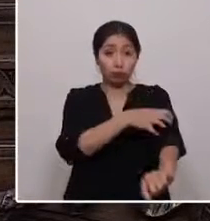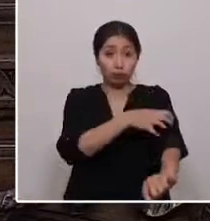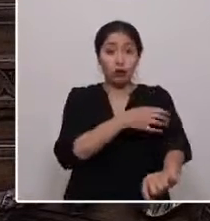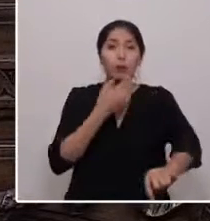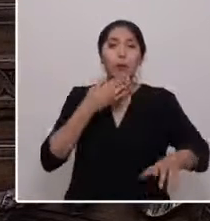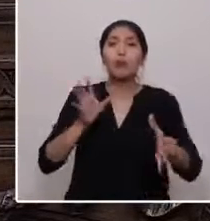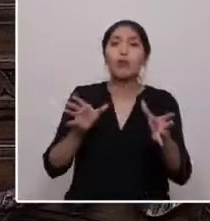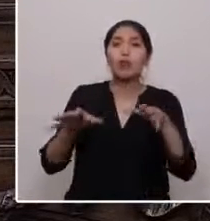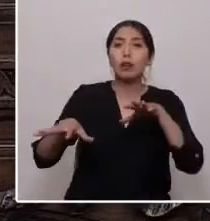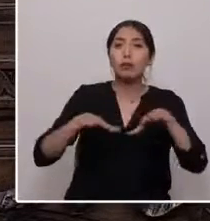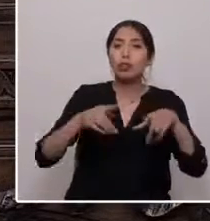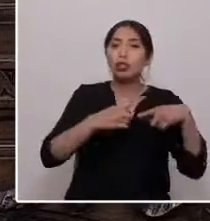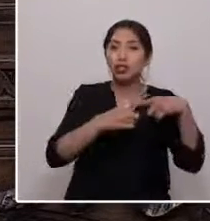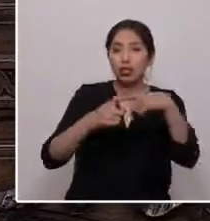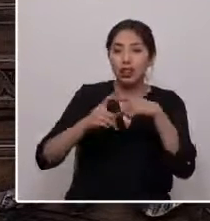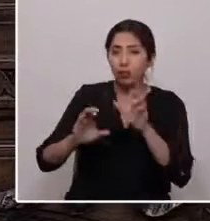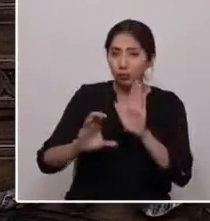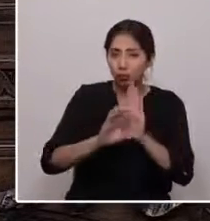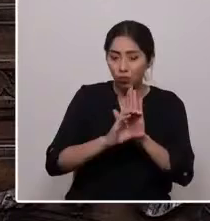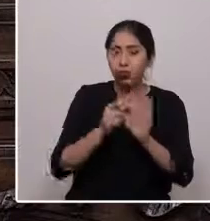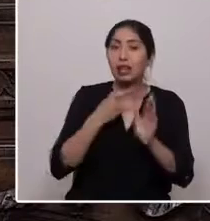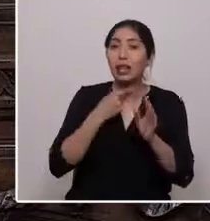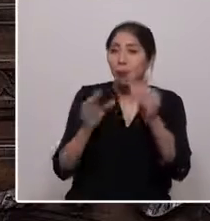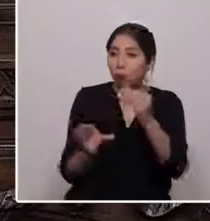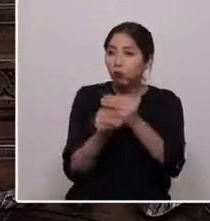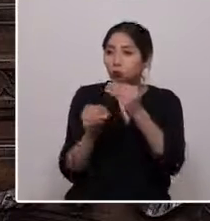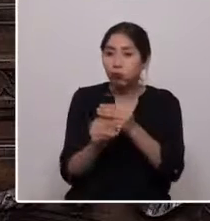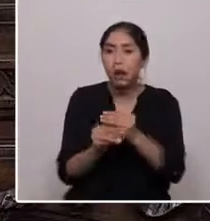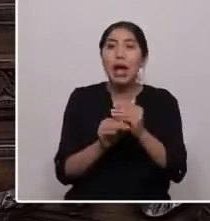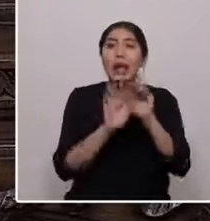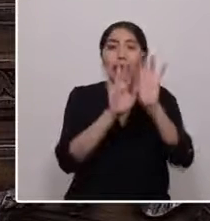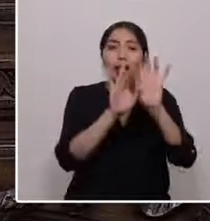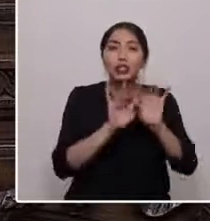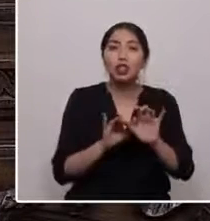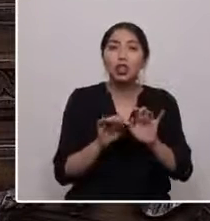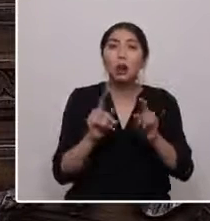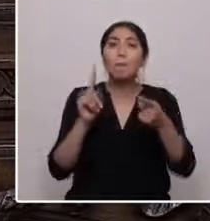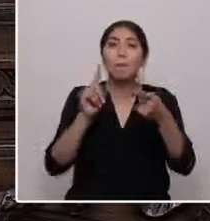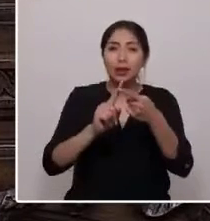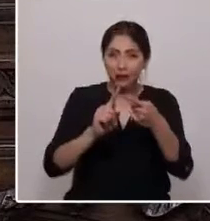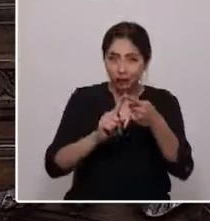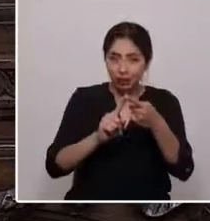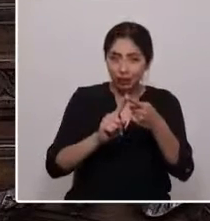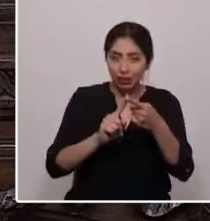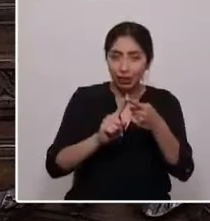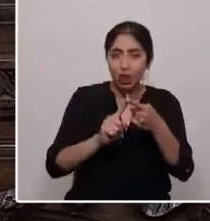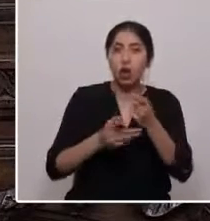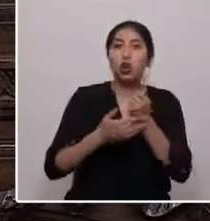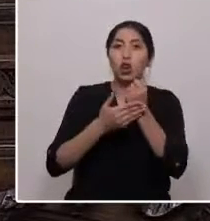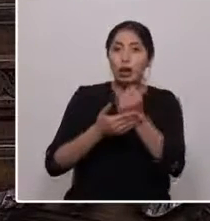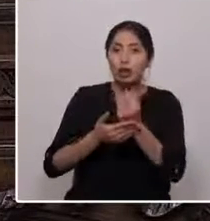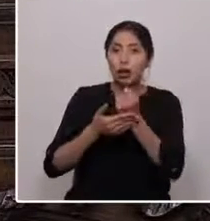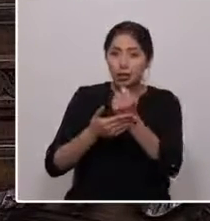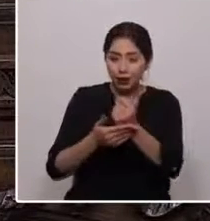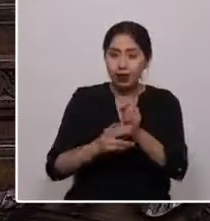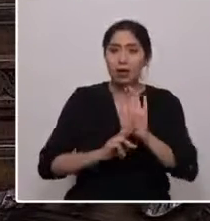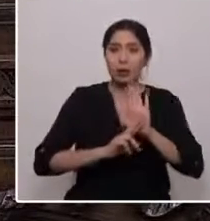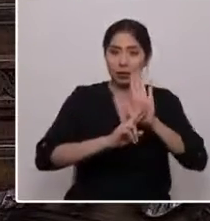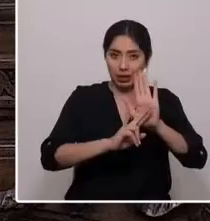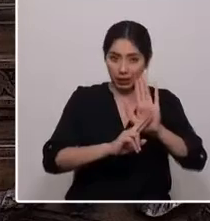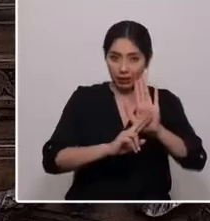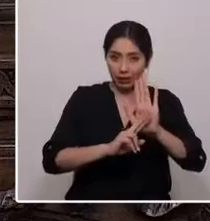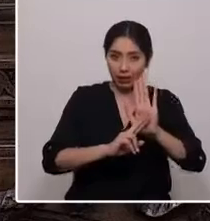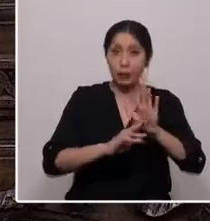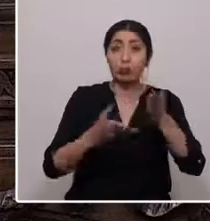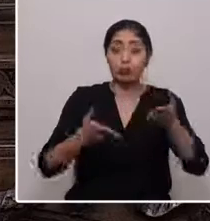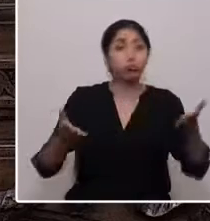buscamos contribuir a la redacción participativa, colaborativa, representativa de esta nueva Carta Fundamental. Por ello promovemos